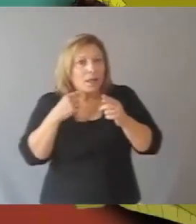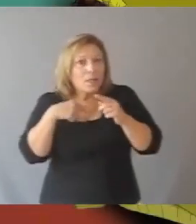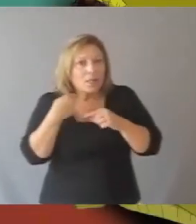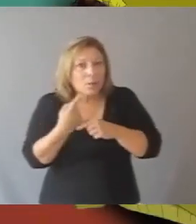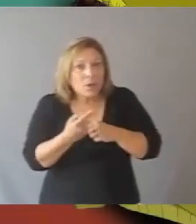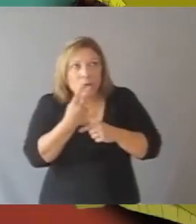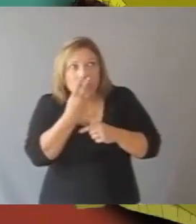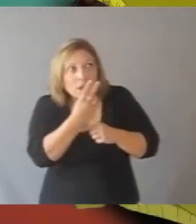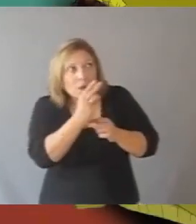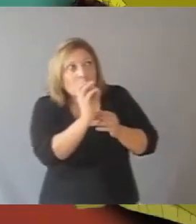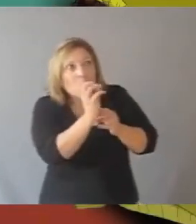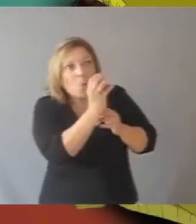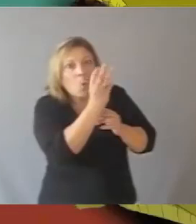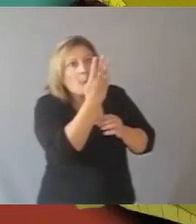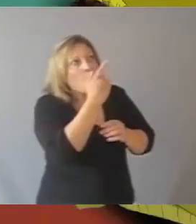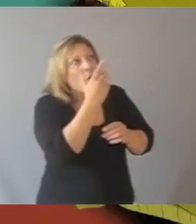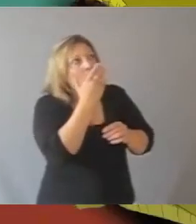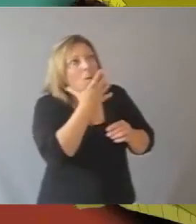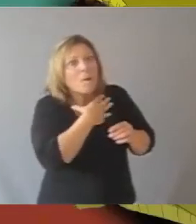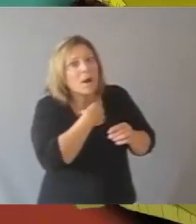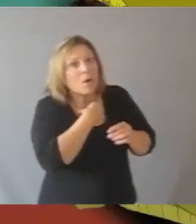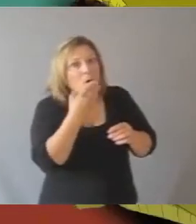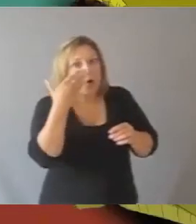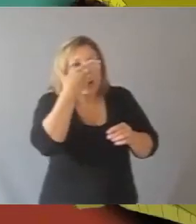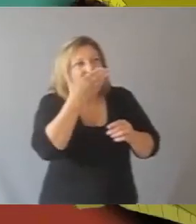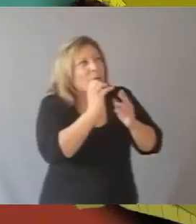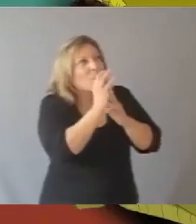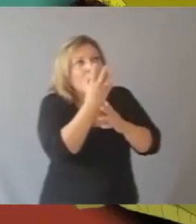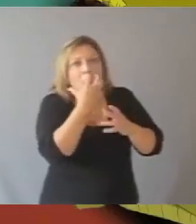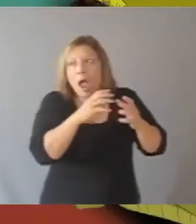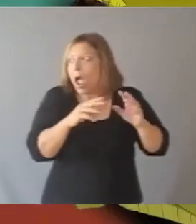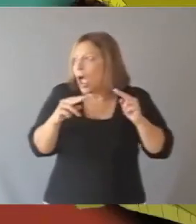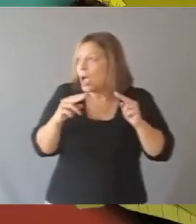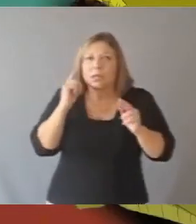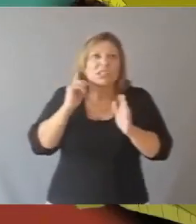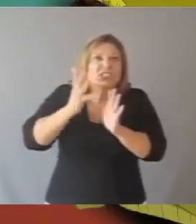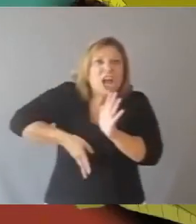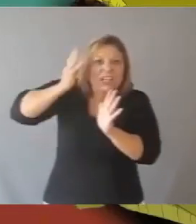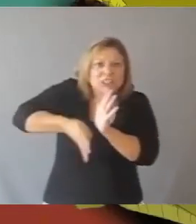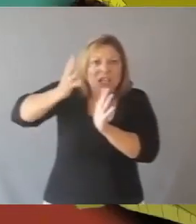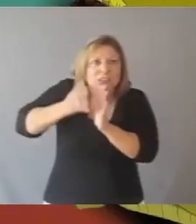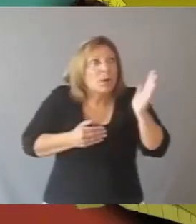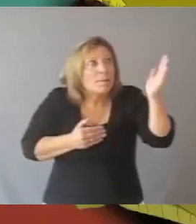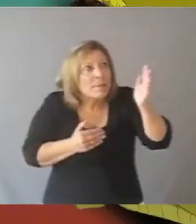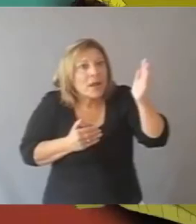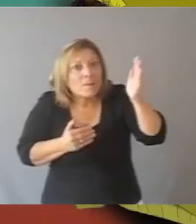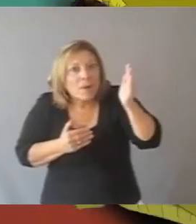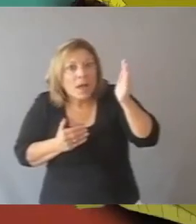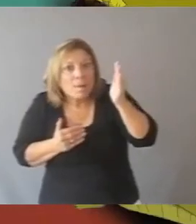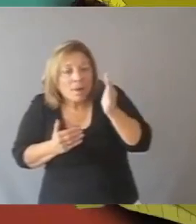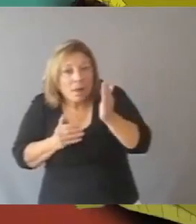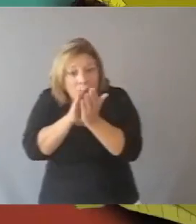volvieron a asustarse porque el humo gris se cambió de repente en humo negro y todos sintieron bien fuerte ahora el chas, chas, chas en el agua.